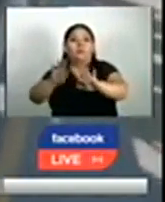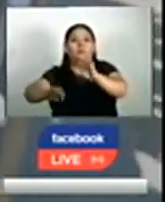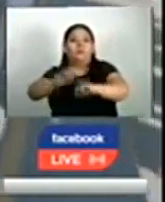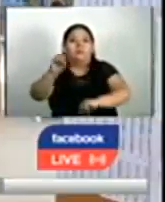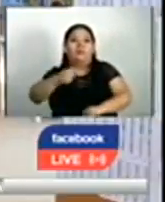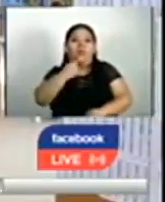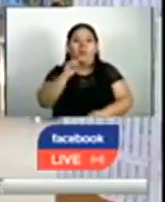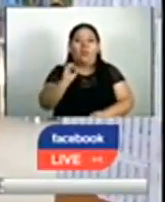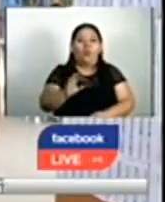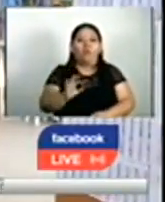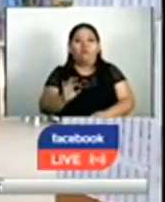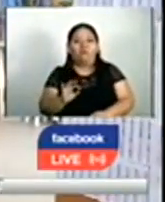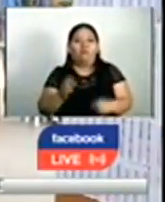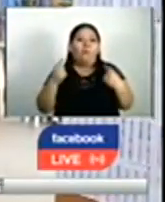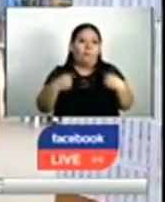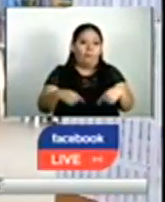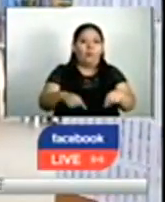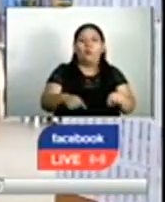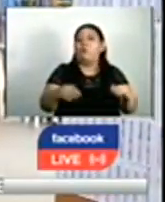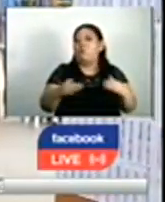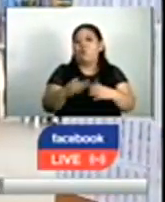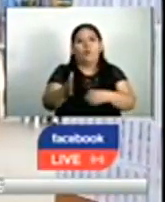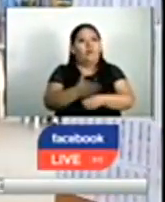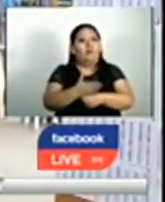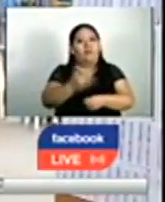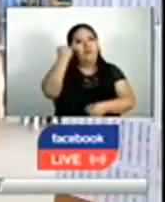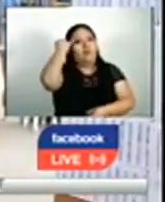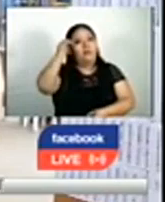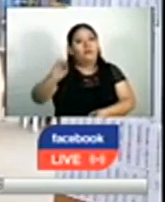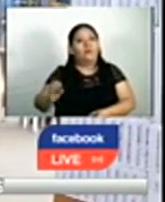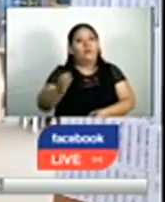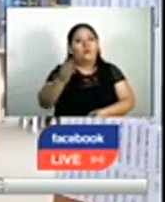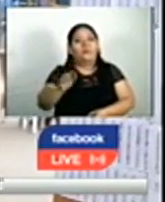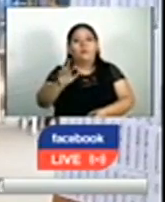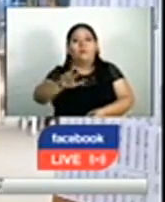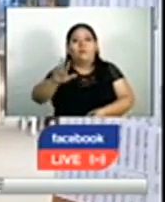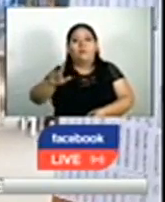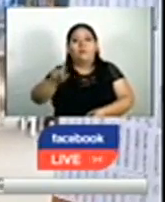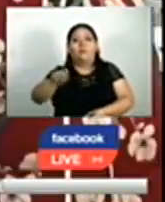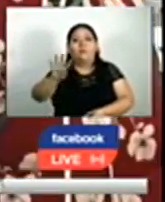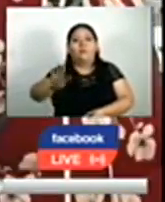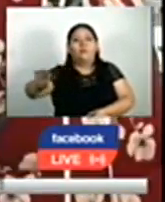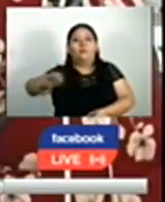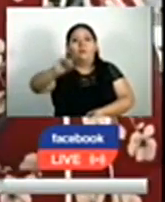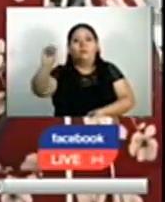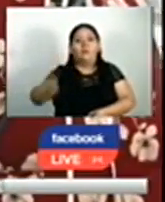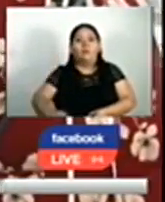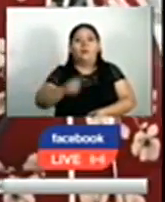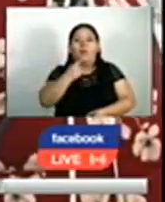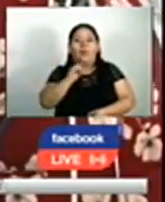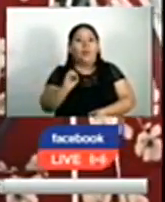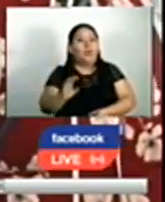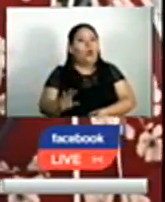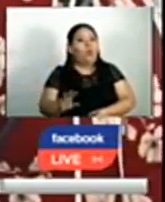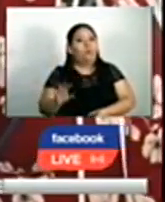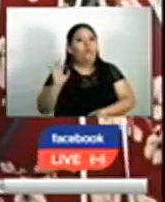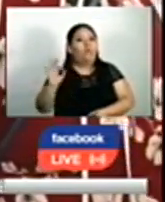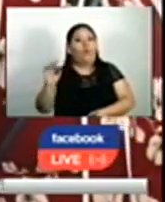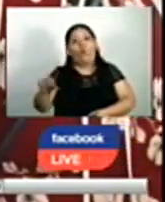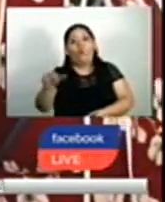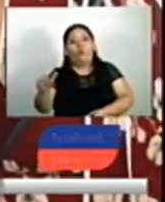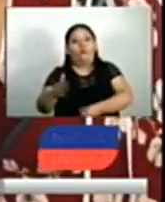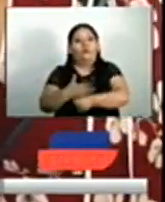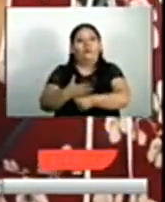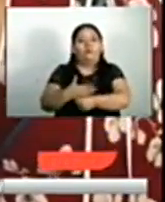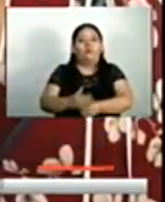expresó que debería seguir gobernando el mismo partido, mientras que el 33.4% dijo que otro instituto.